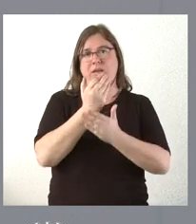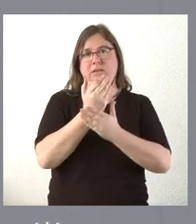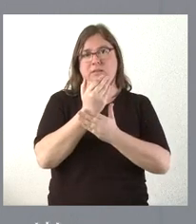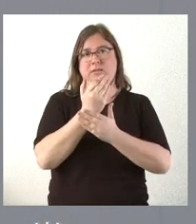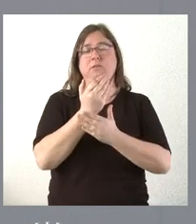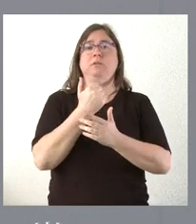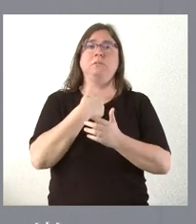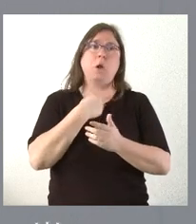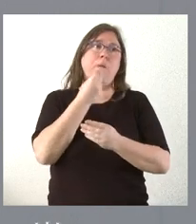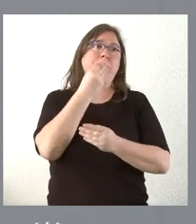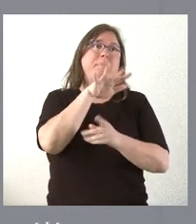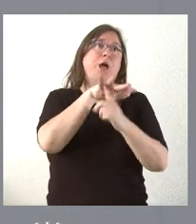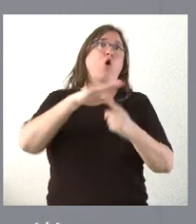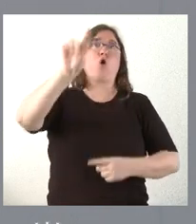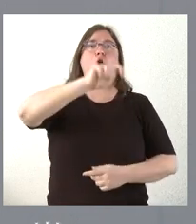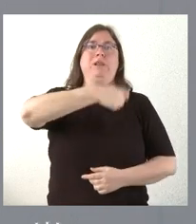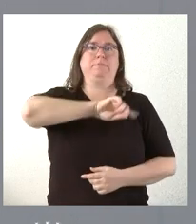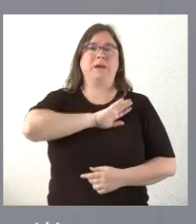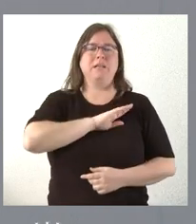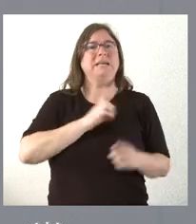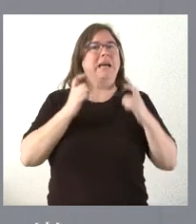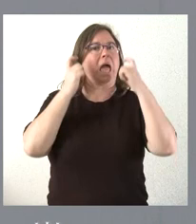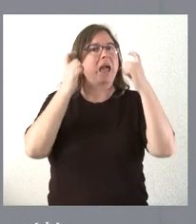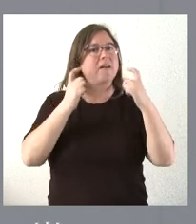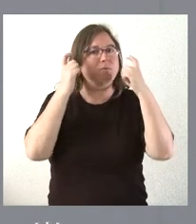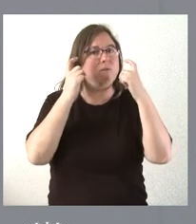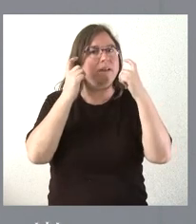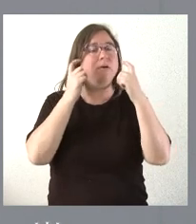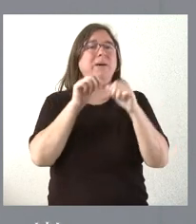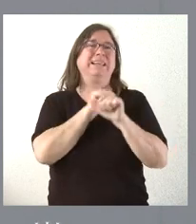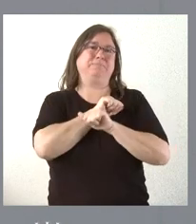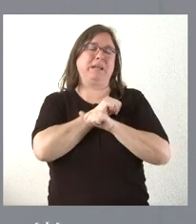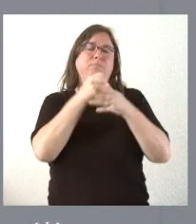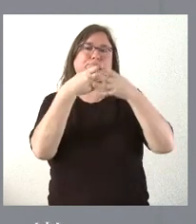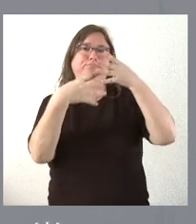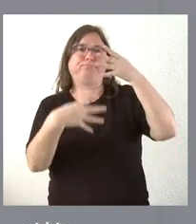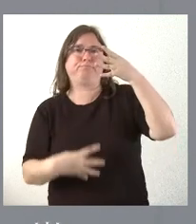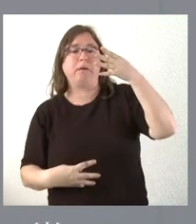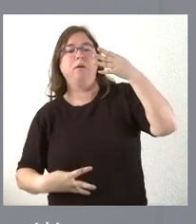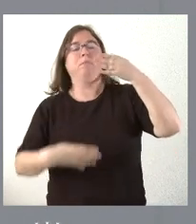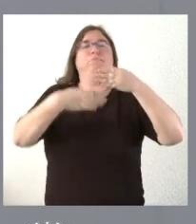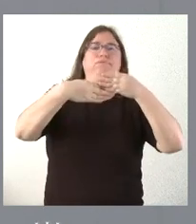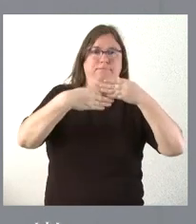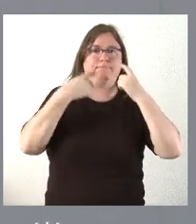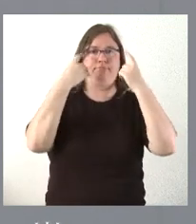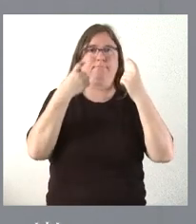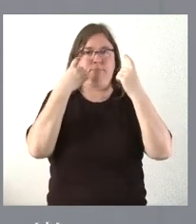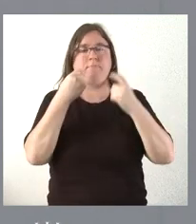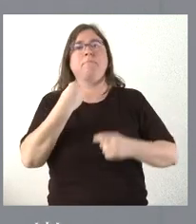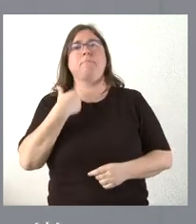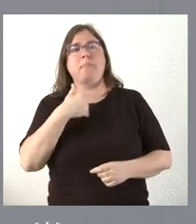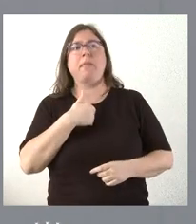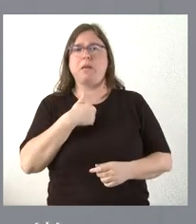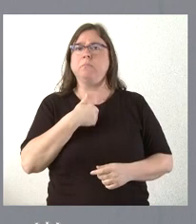del contexto nacional. Se ha hecho un esfuerzo también para reducir las listas de espera. Como usted sabe, una reducción muy relevante